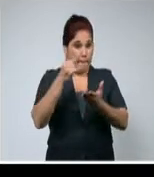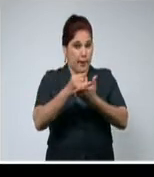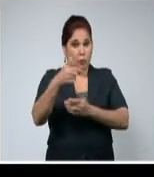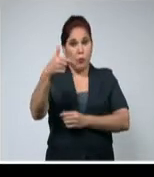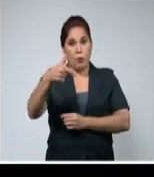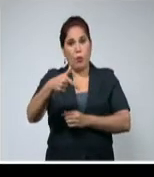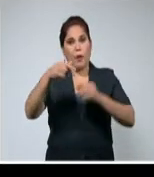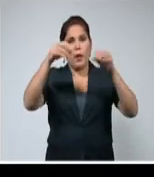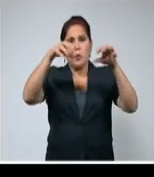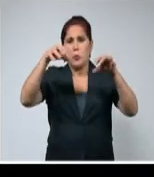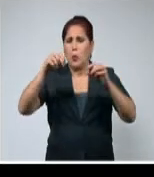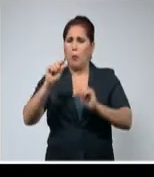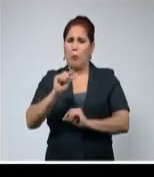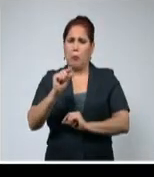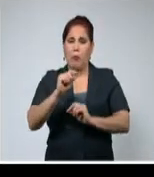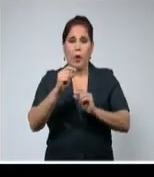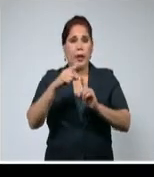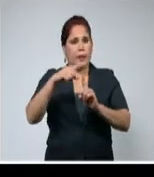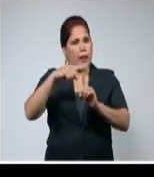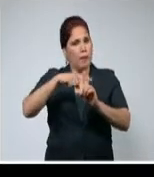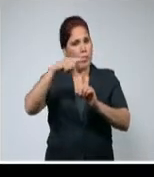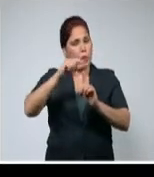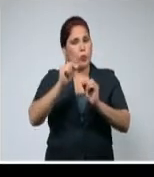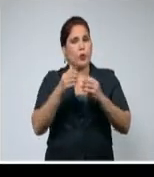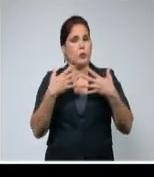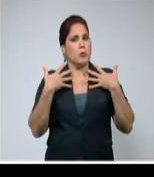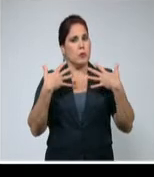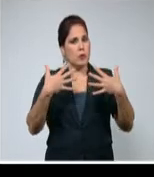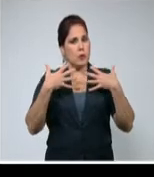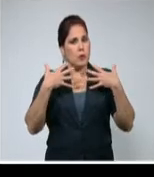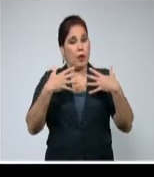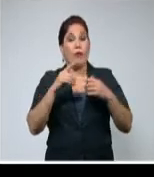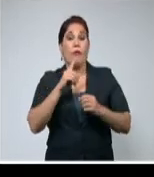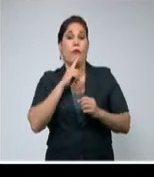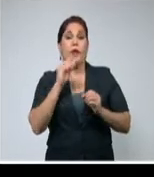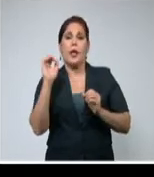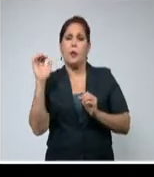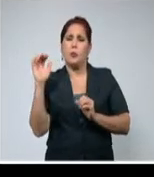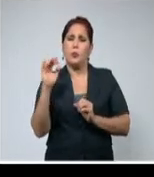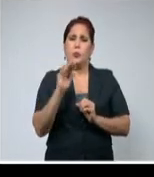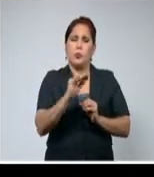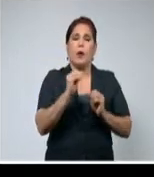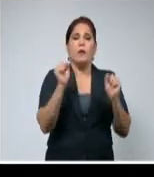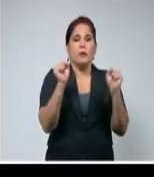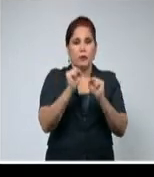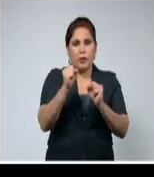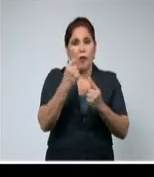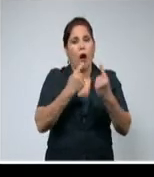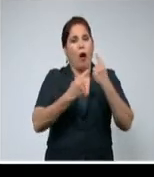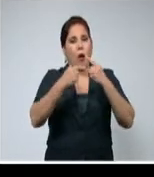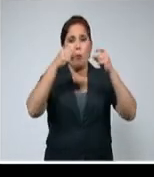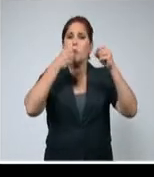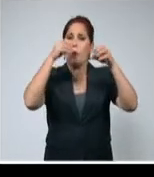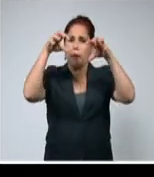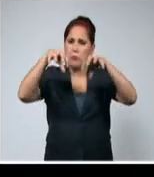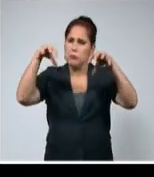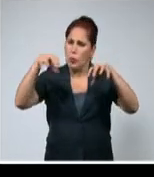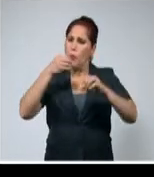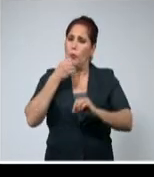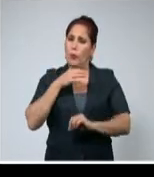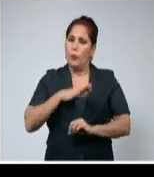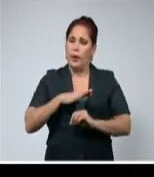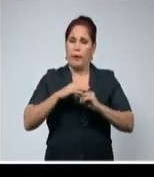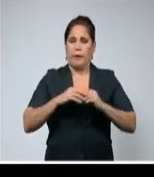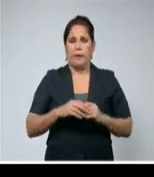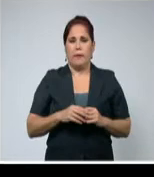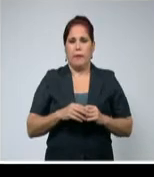la probabilidad de lluvias y temperaturas en ascenso, pero el viernes la cercanía de un frente frío a la parte occidental del país puede generar alguna lluvia, sobre todo en localidades de la